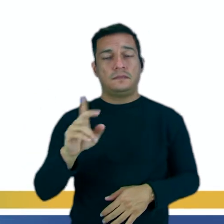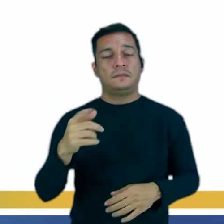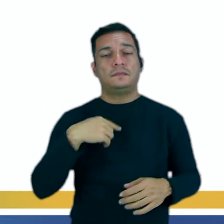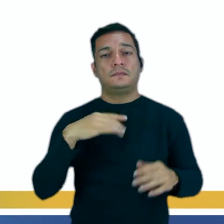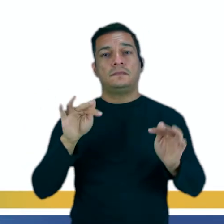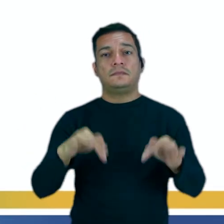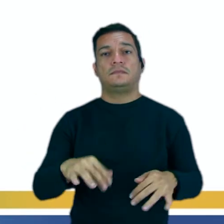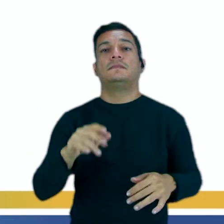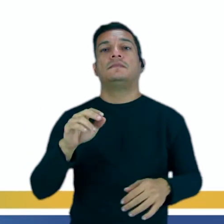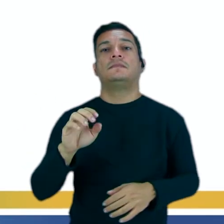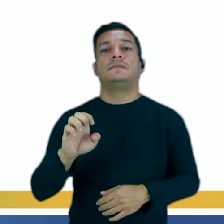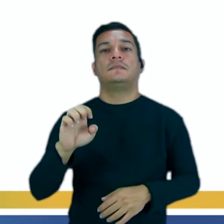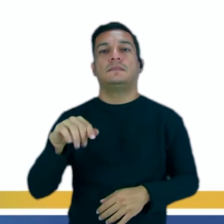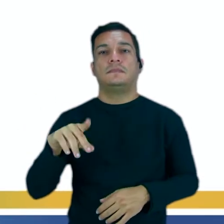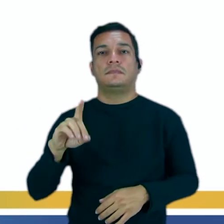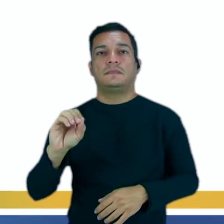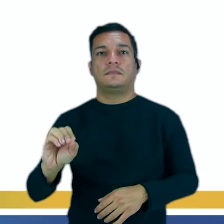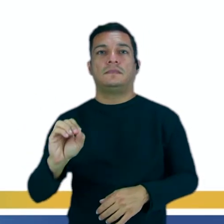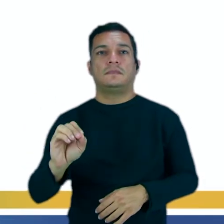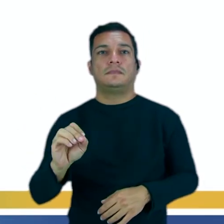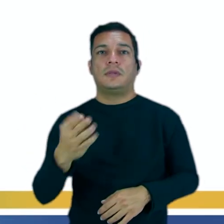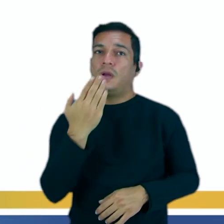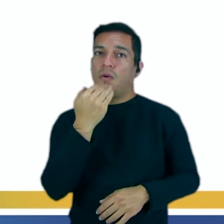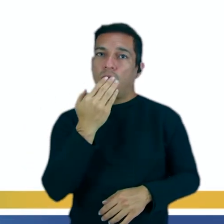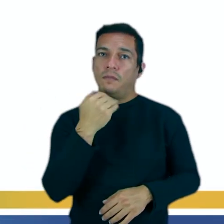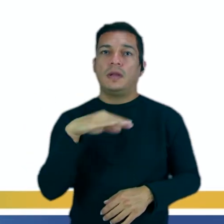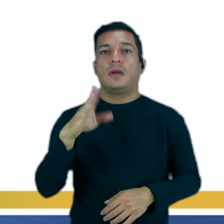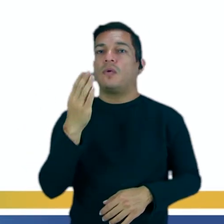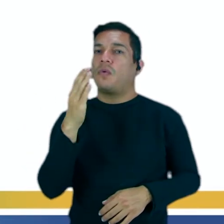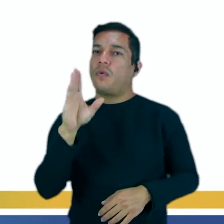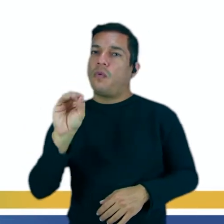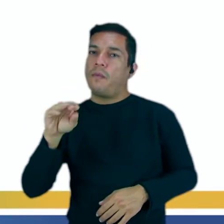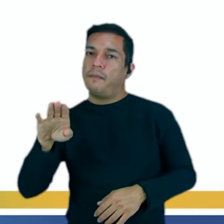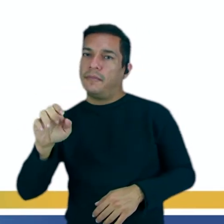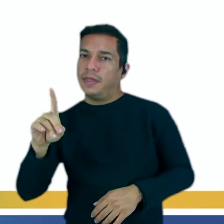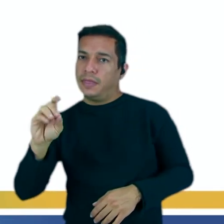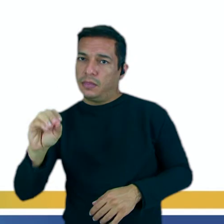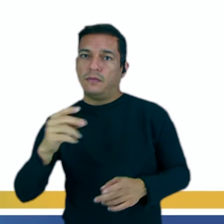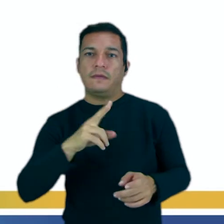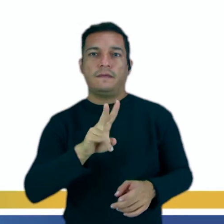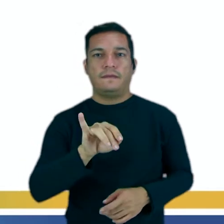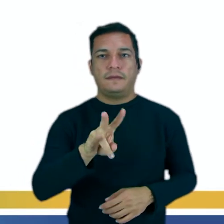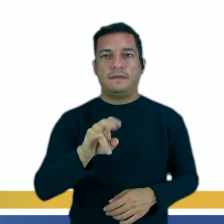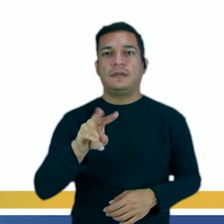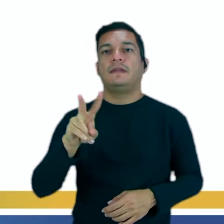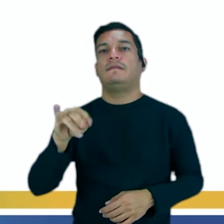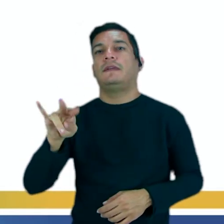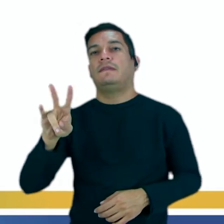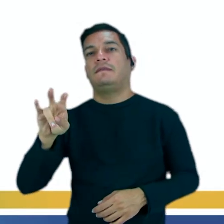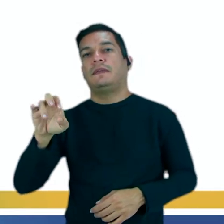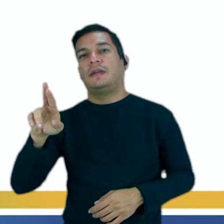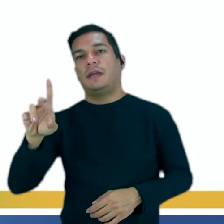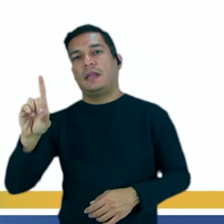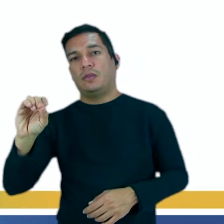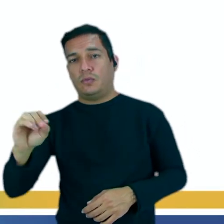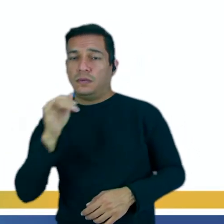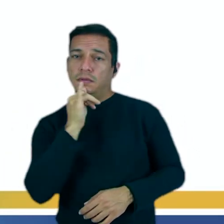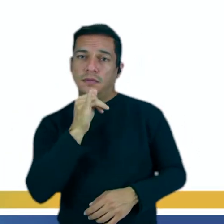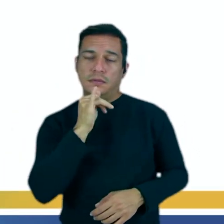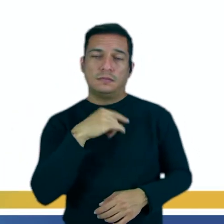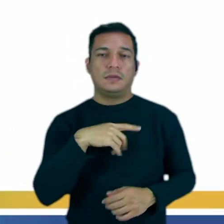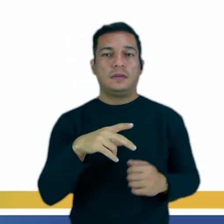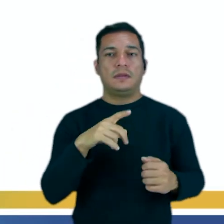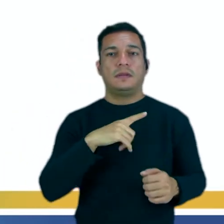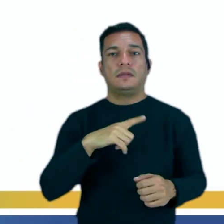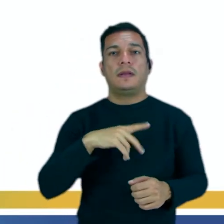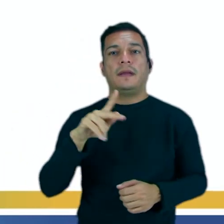terminación ANDO, y ahí se quedó comer, comiendo, vivir, viviendo, ¿sí? Por ejemplo, yo